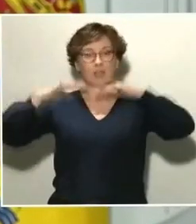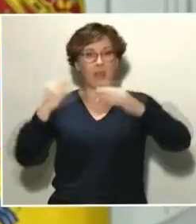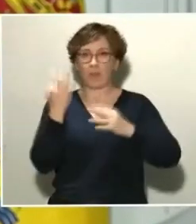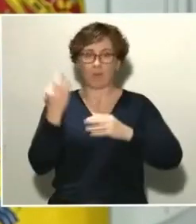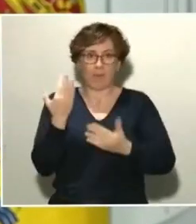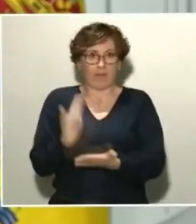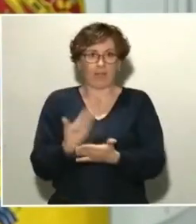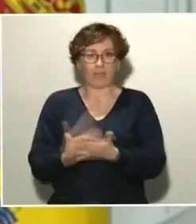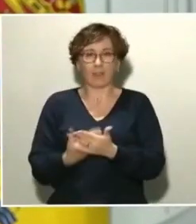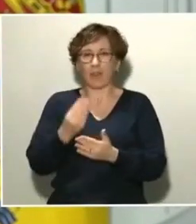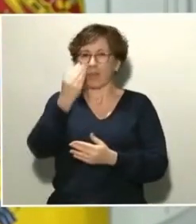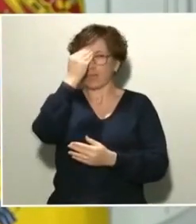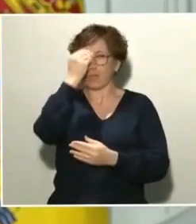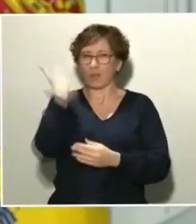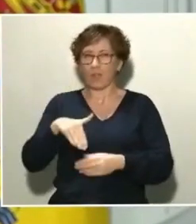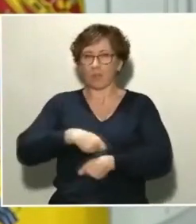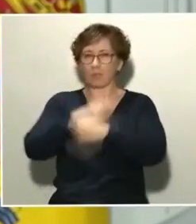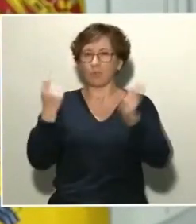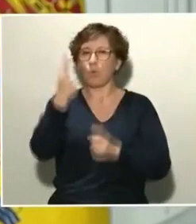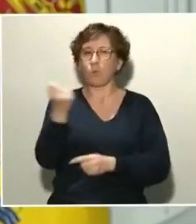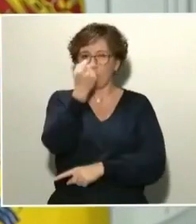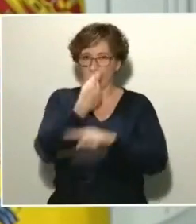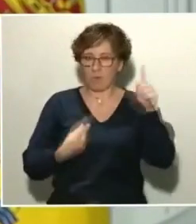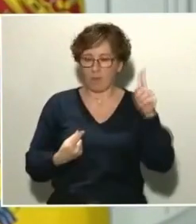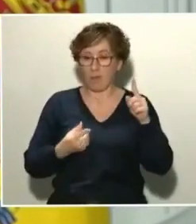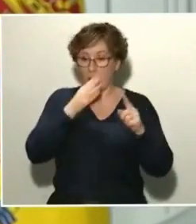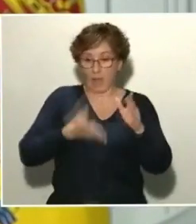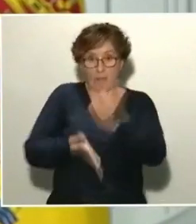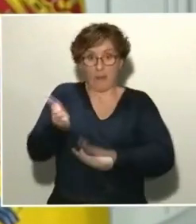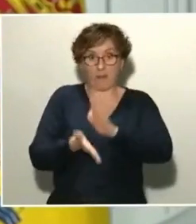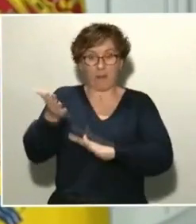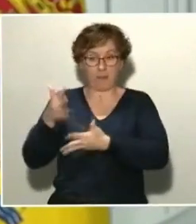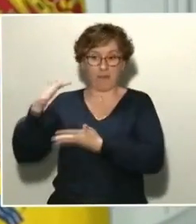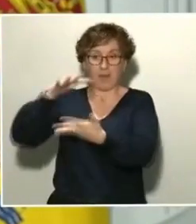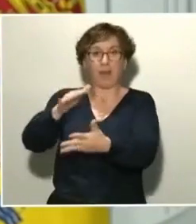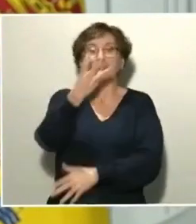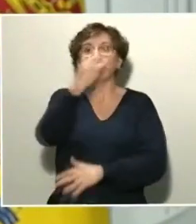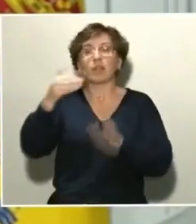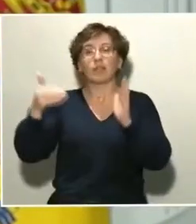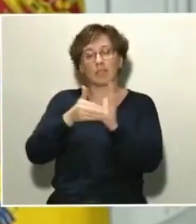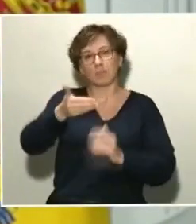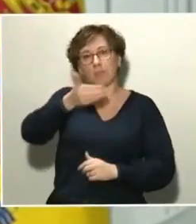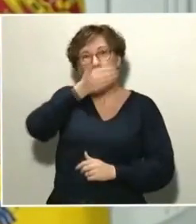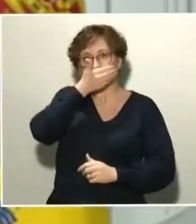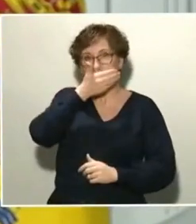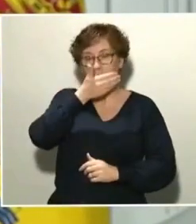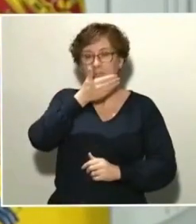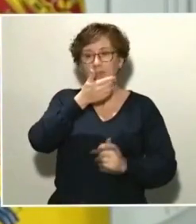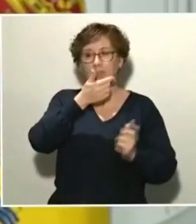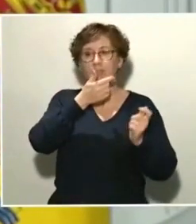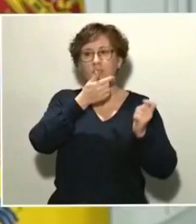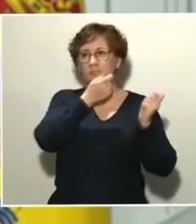camino una partida importante de 300.000 mascarillas, equipos de protección, que vienen también de Alemania.